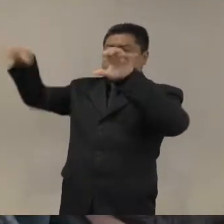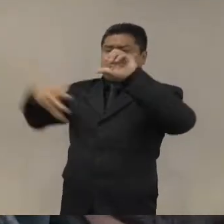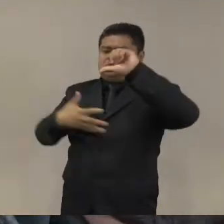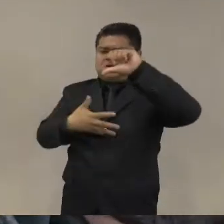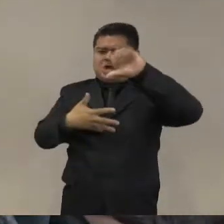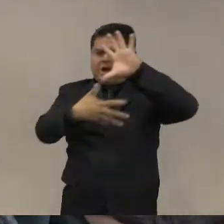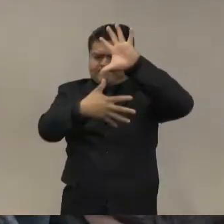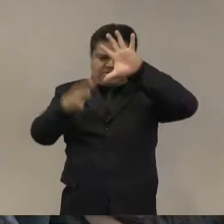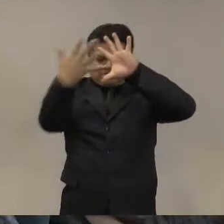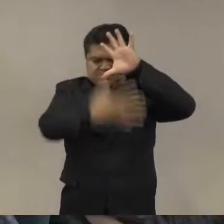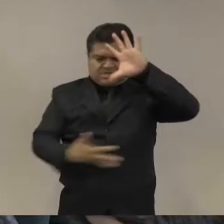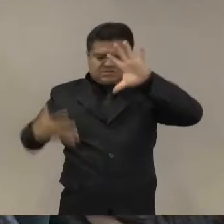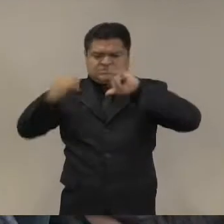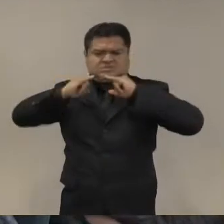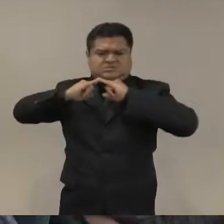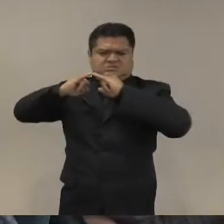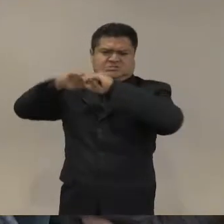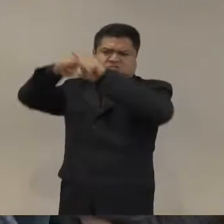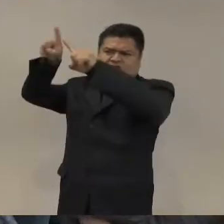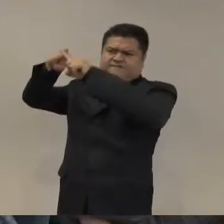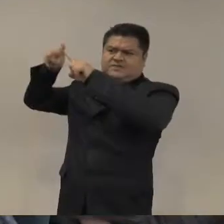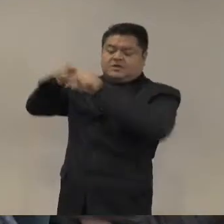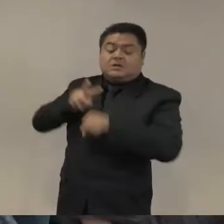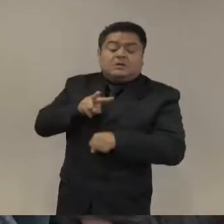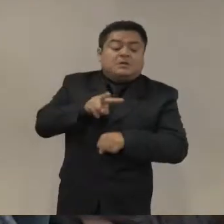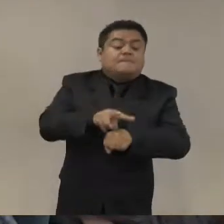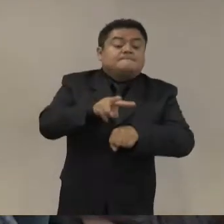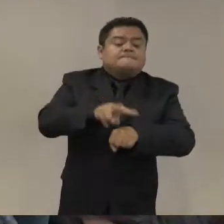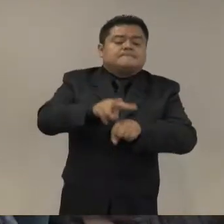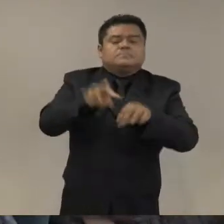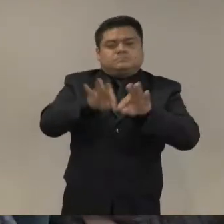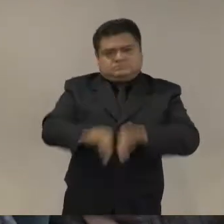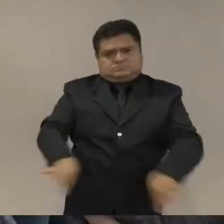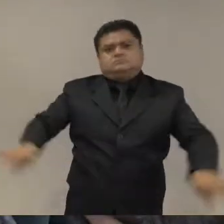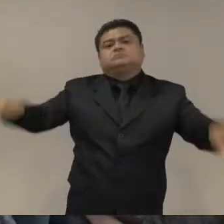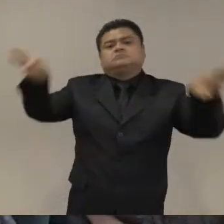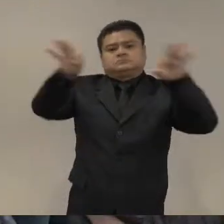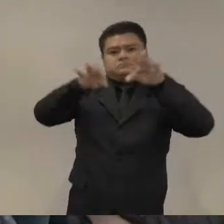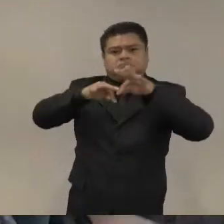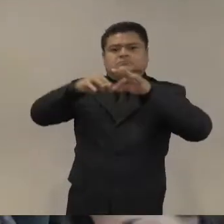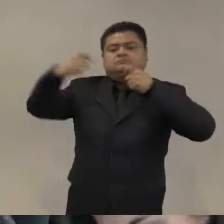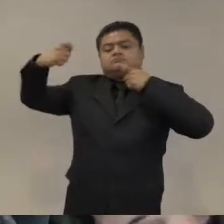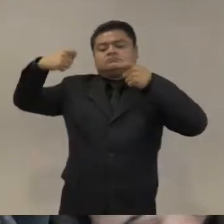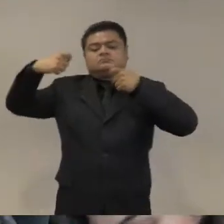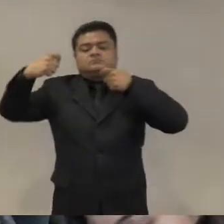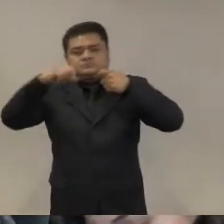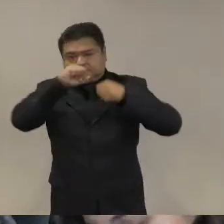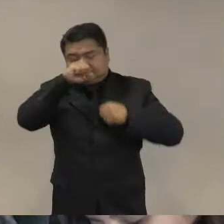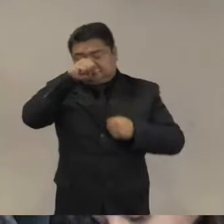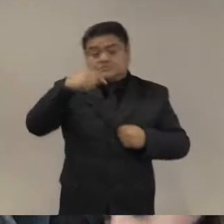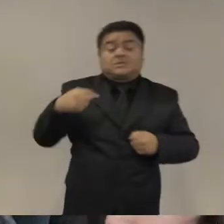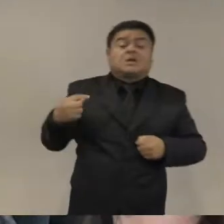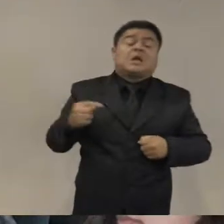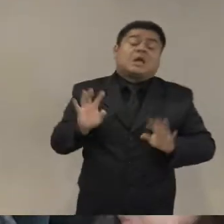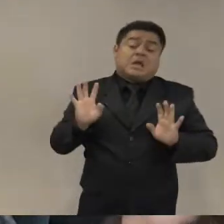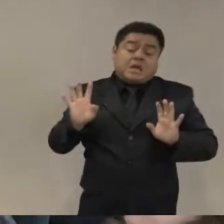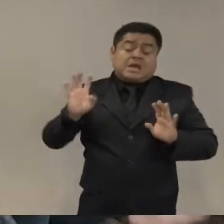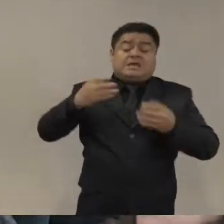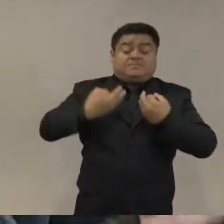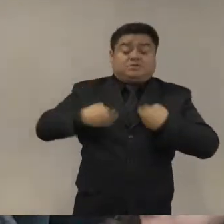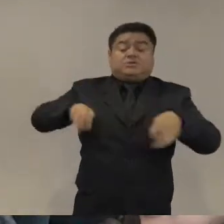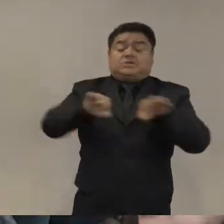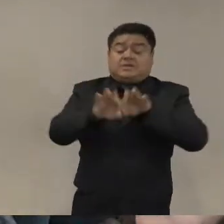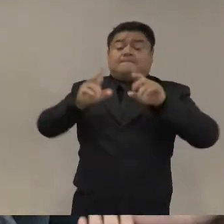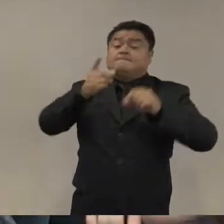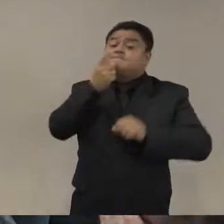también universal es muy claro que la participación militar sigue siendo excepcional que debe ser subsidiaria y complementaria de las fuerzas civiles